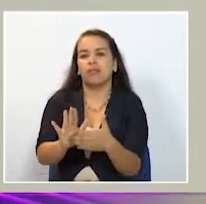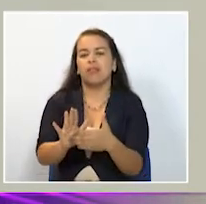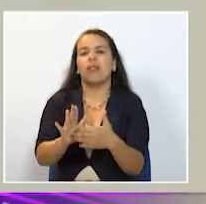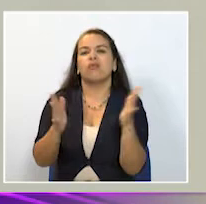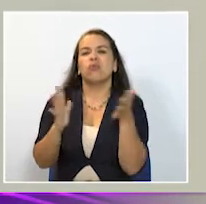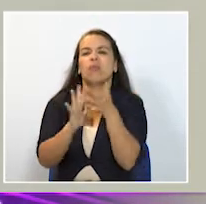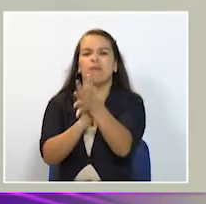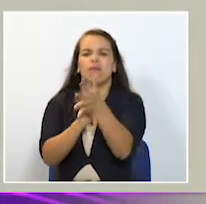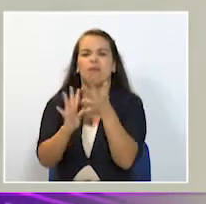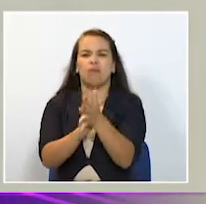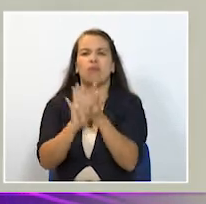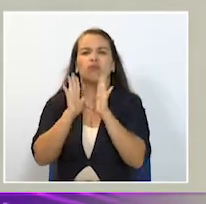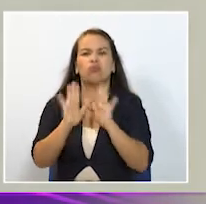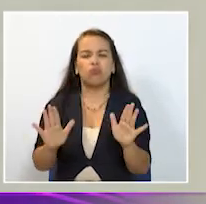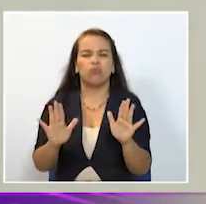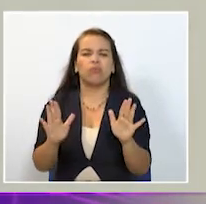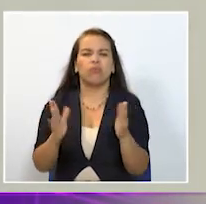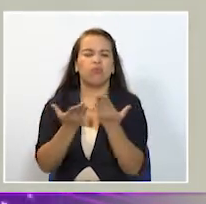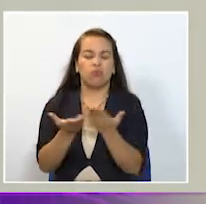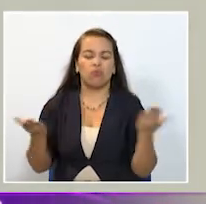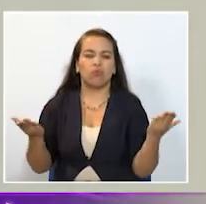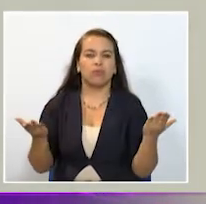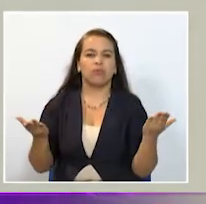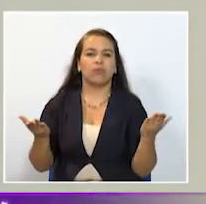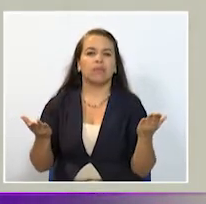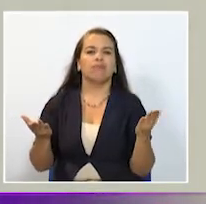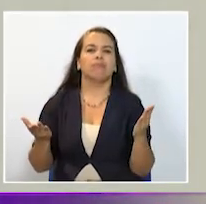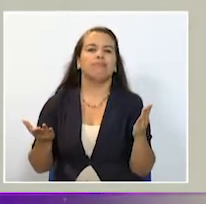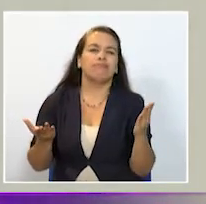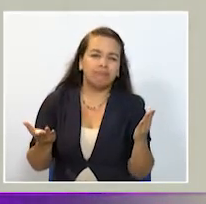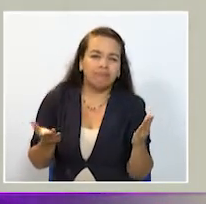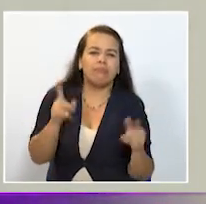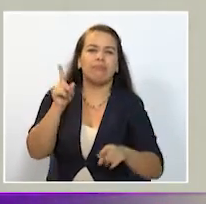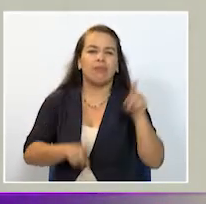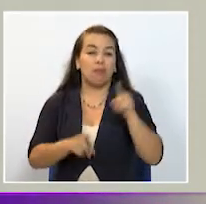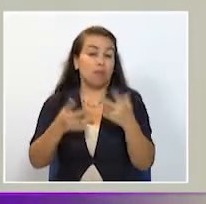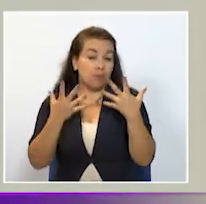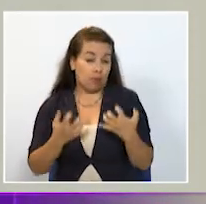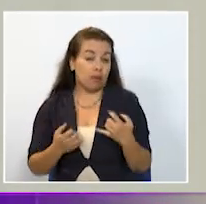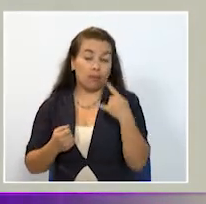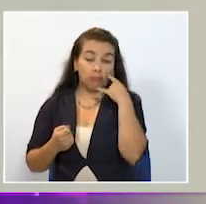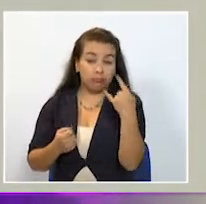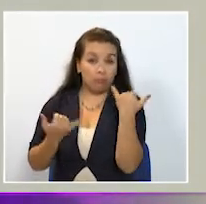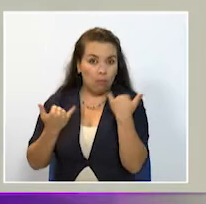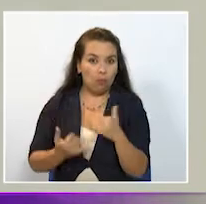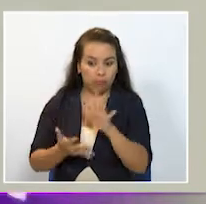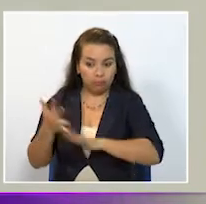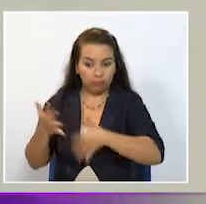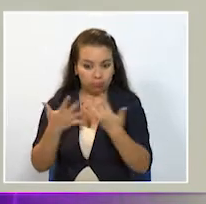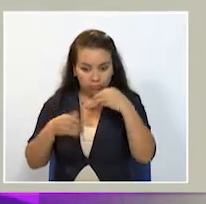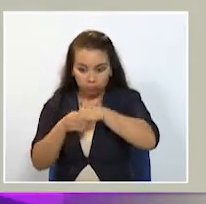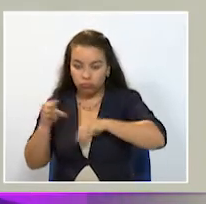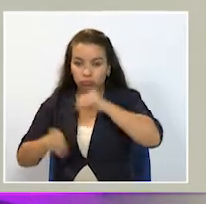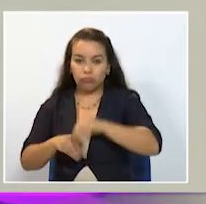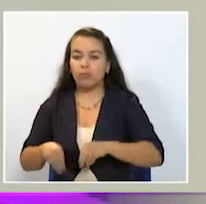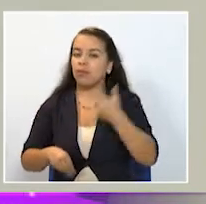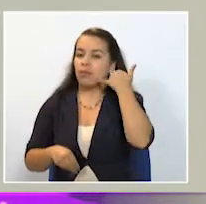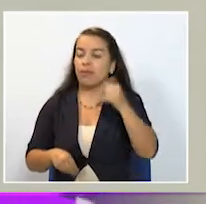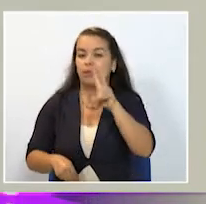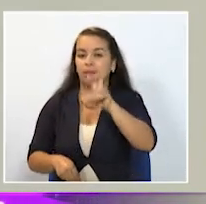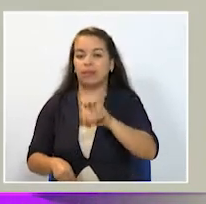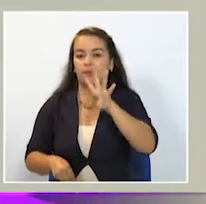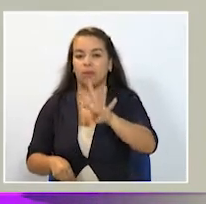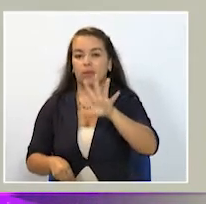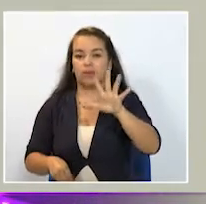acerca de los abonos quien esté interesado en programarse desde ya puede comunicarse al 745